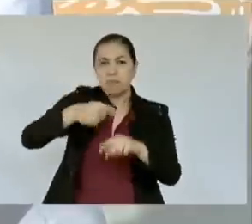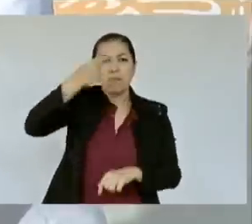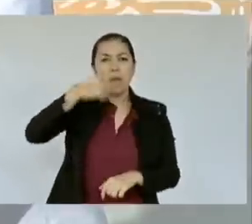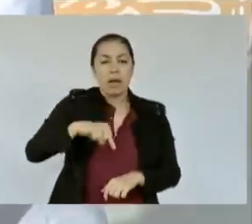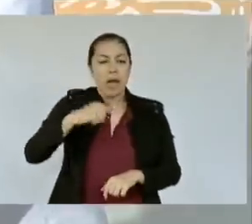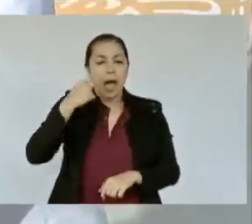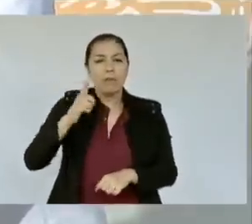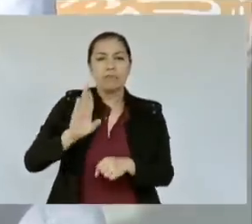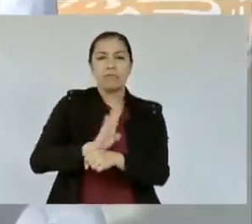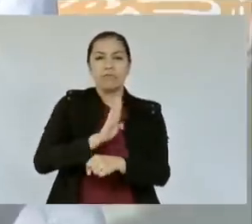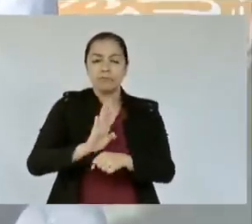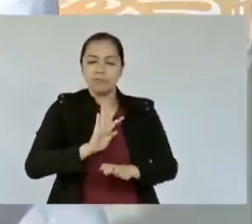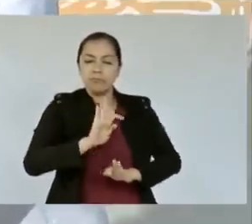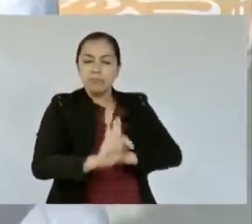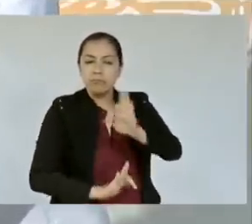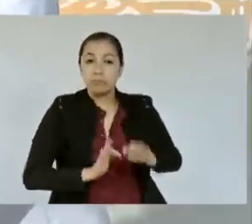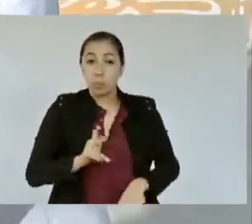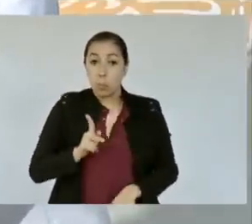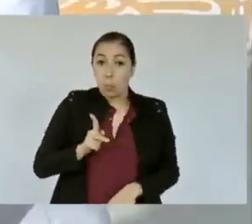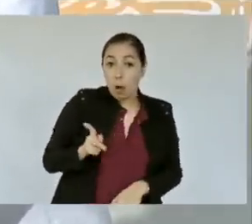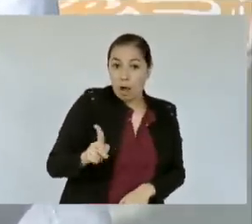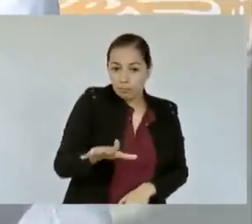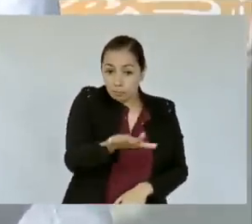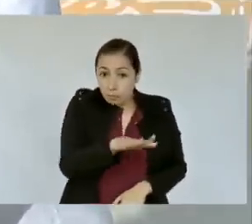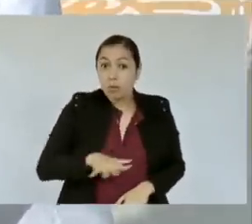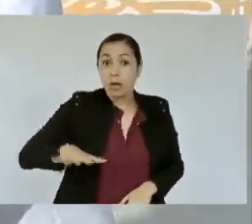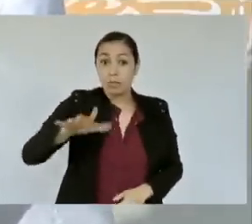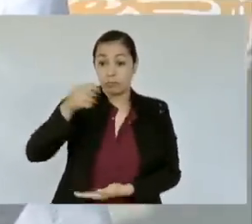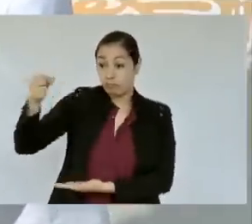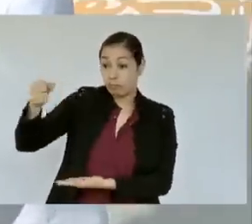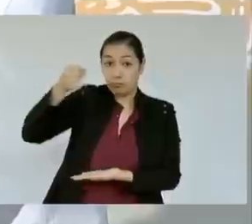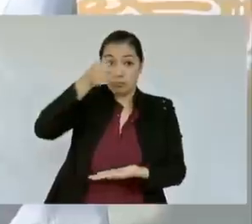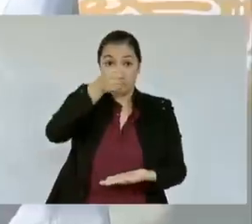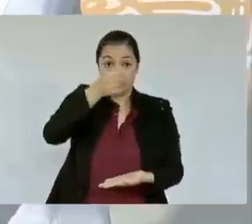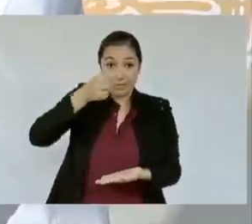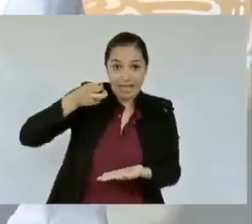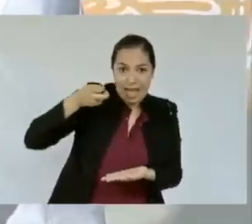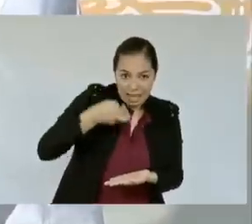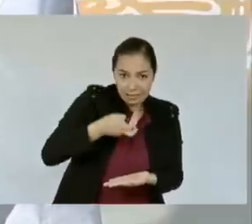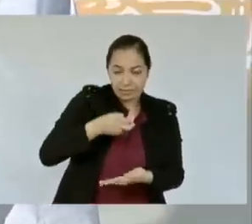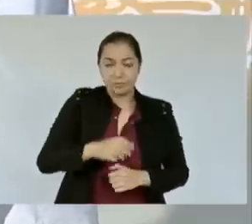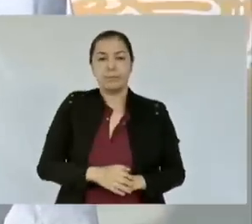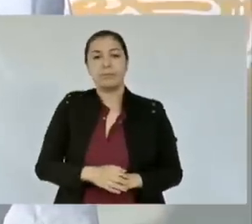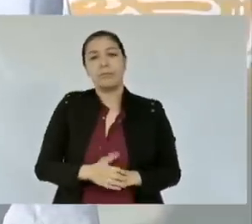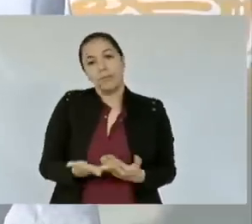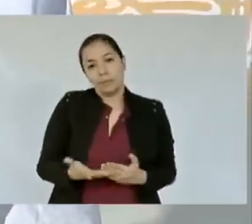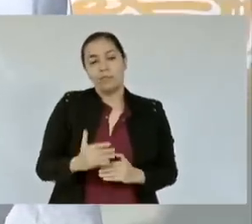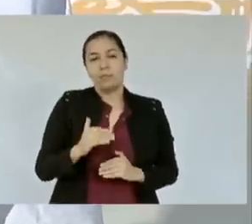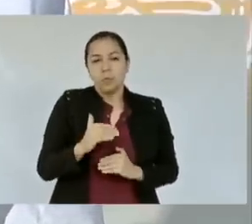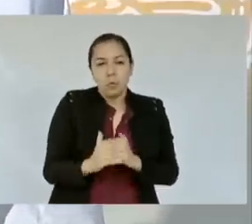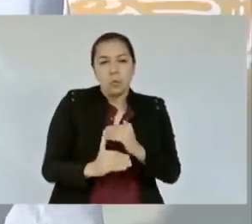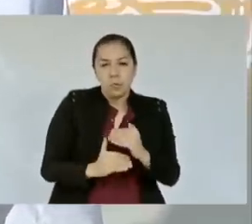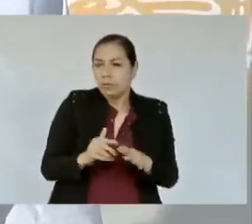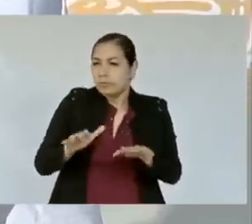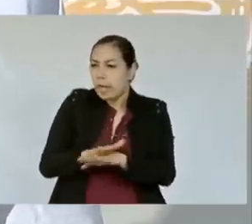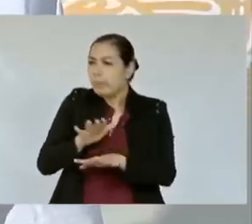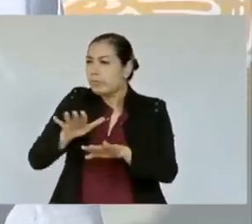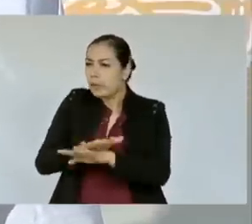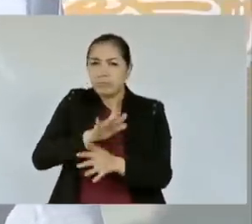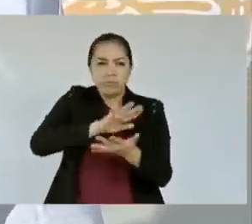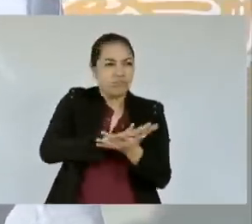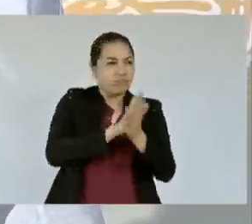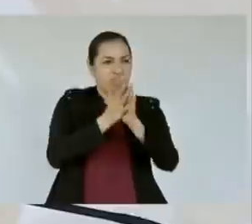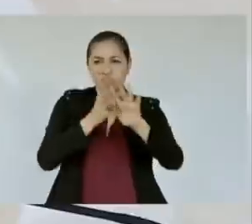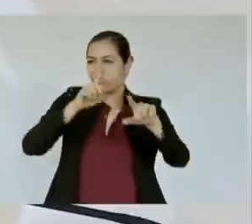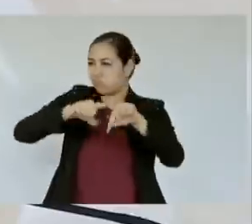el tener presupuesto por eso se está llevando a cabo este cambio esta transformación